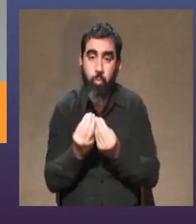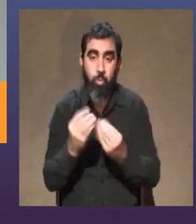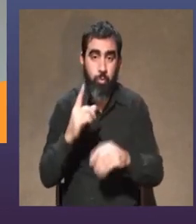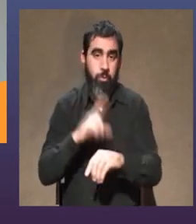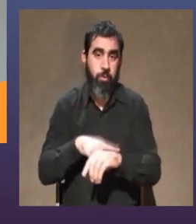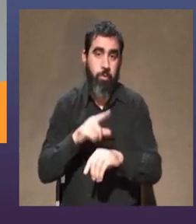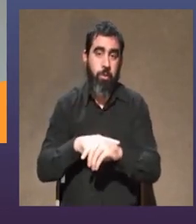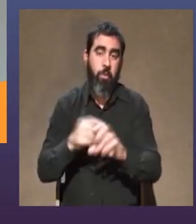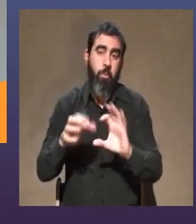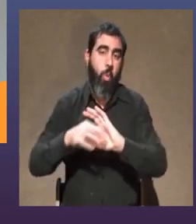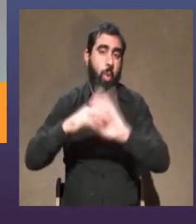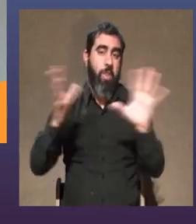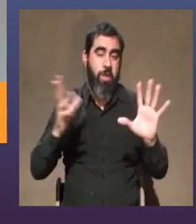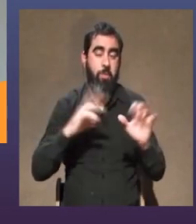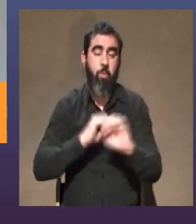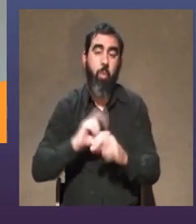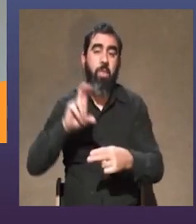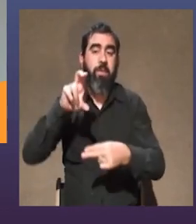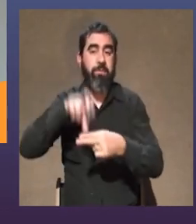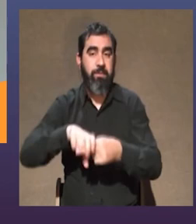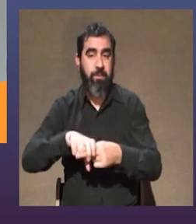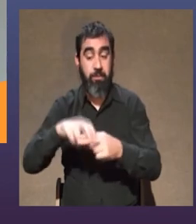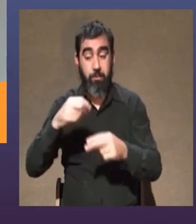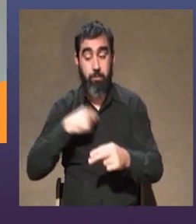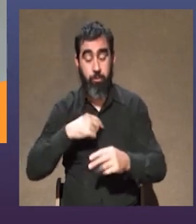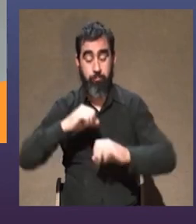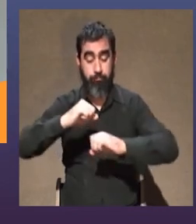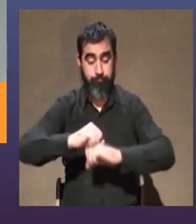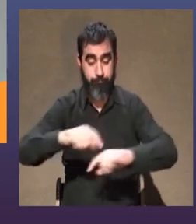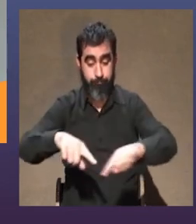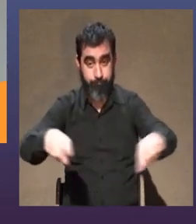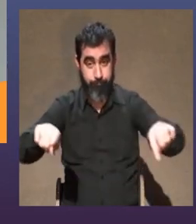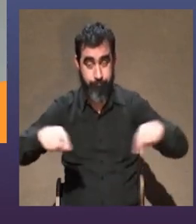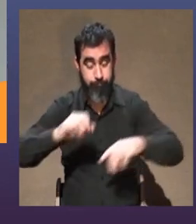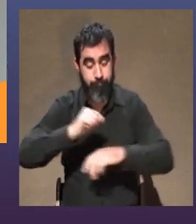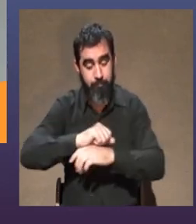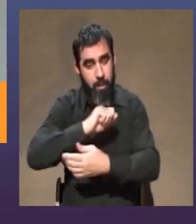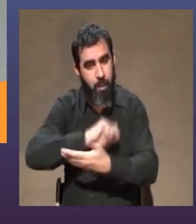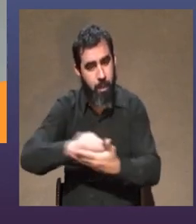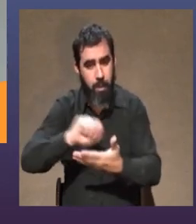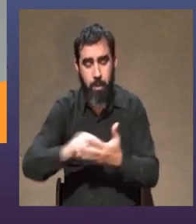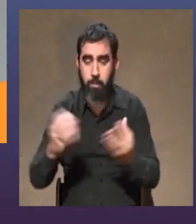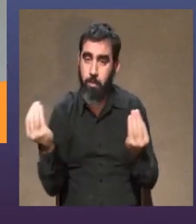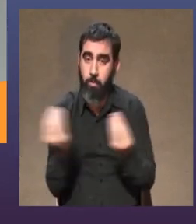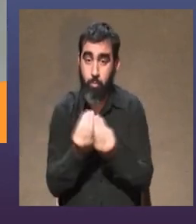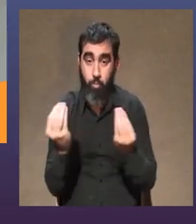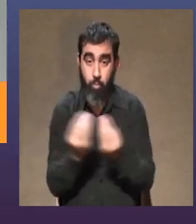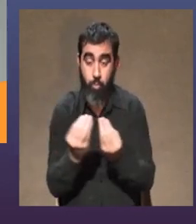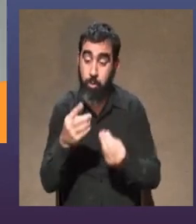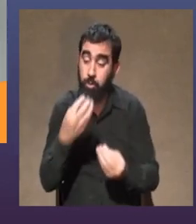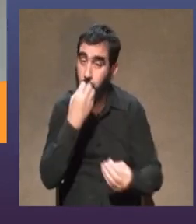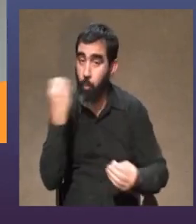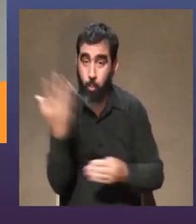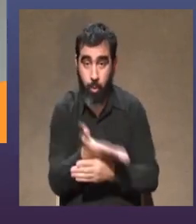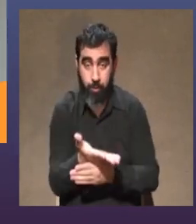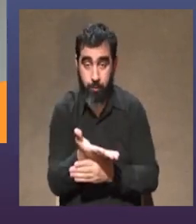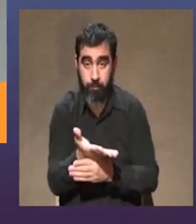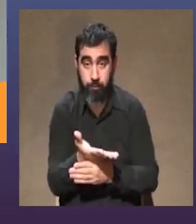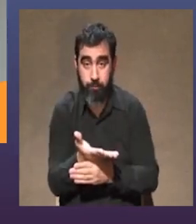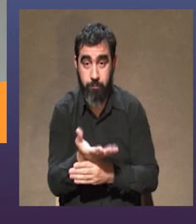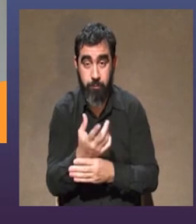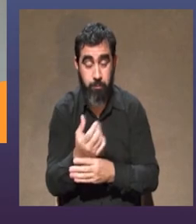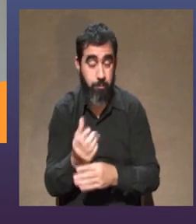para estar sentados yo en mi escritorio escribí un montón eso estuvo bueno esa